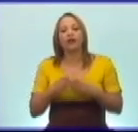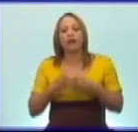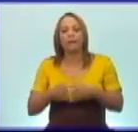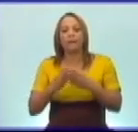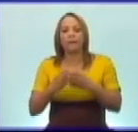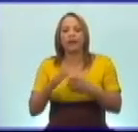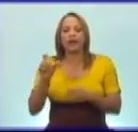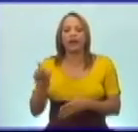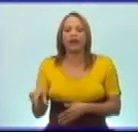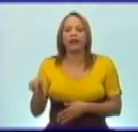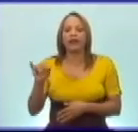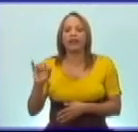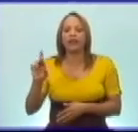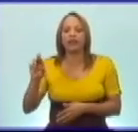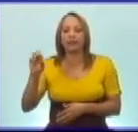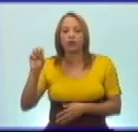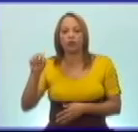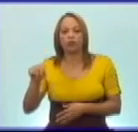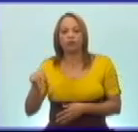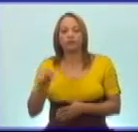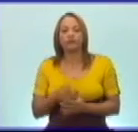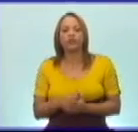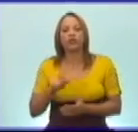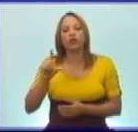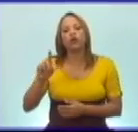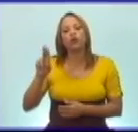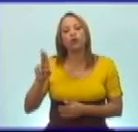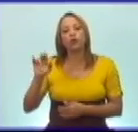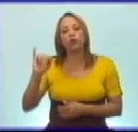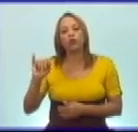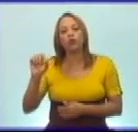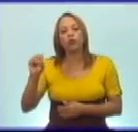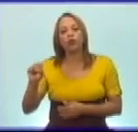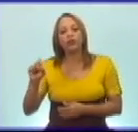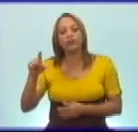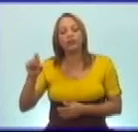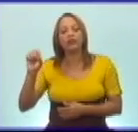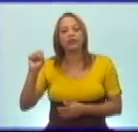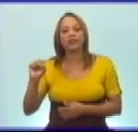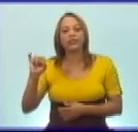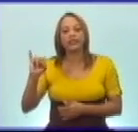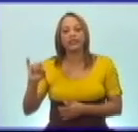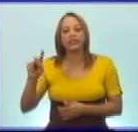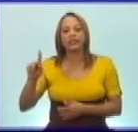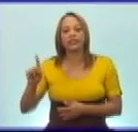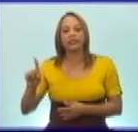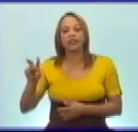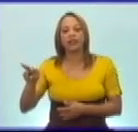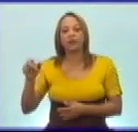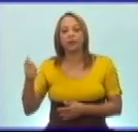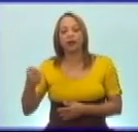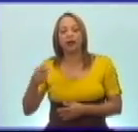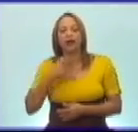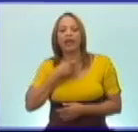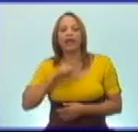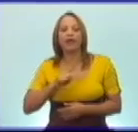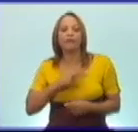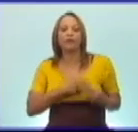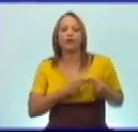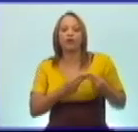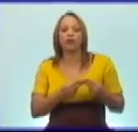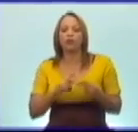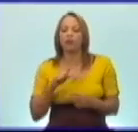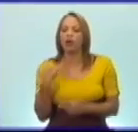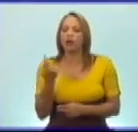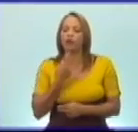Girón. Luis A. Silva Tablada. Ejemplo de heroísmo de nuestros pilotos. En